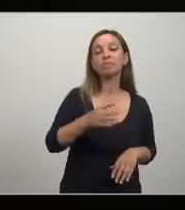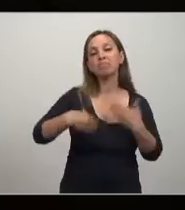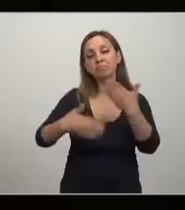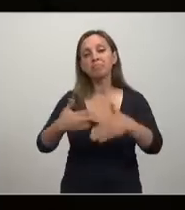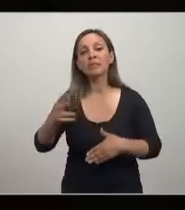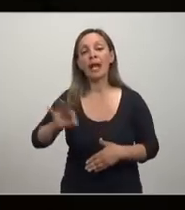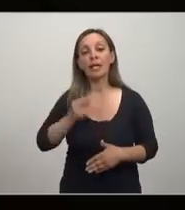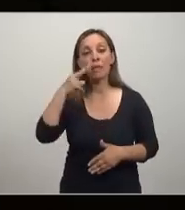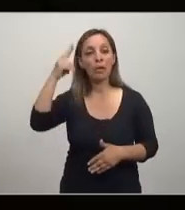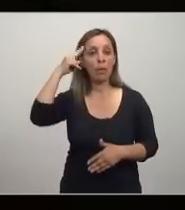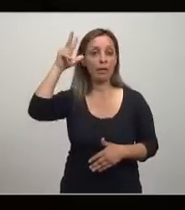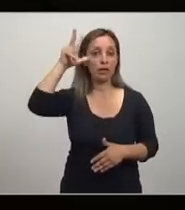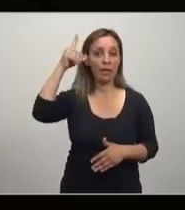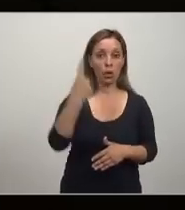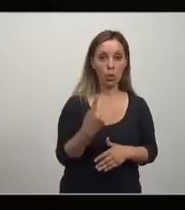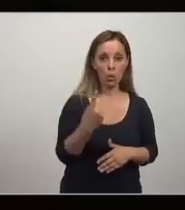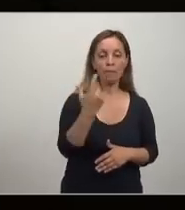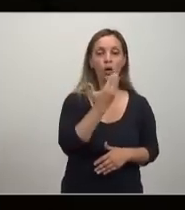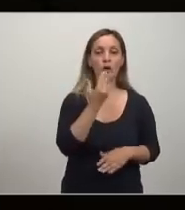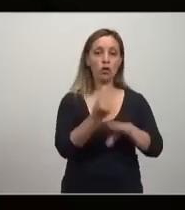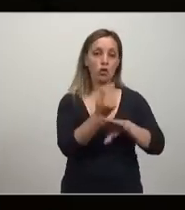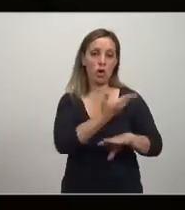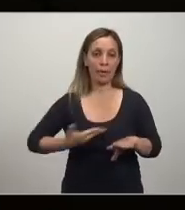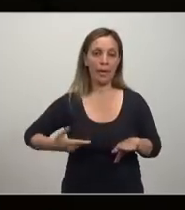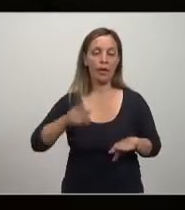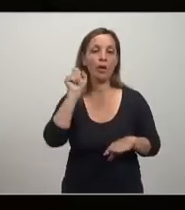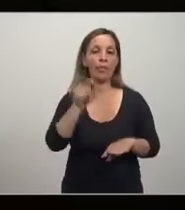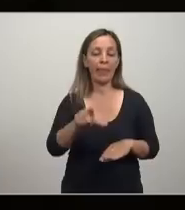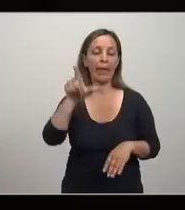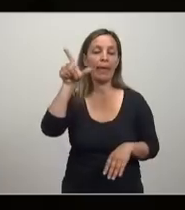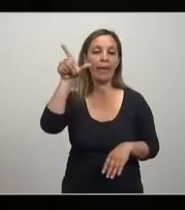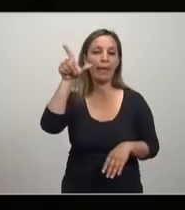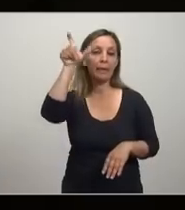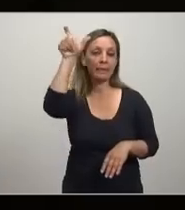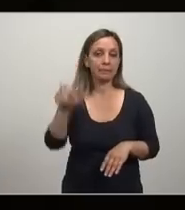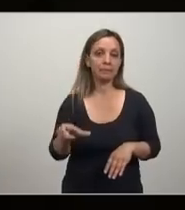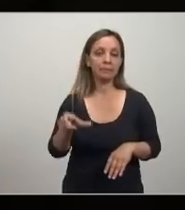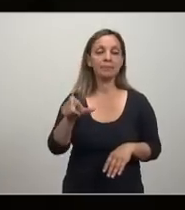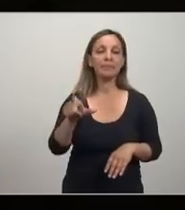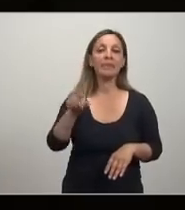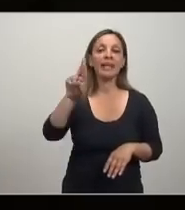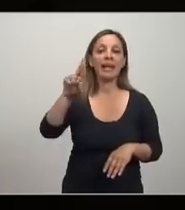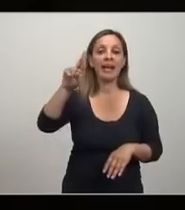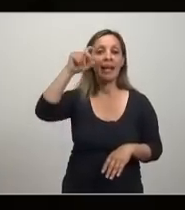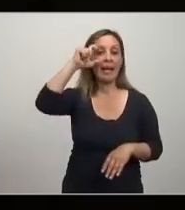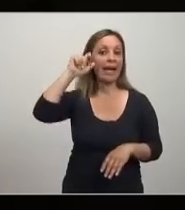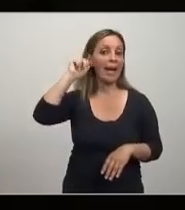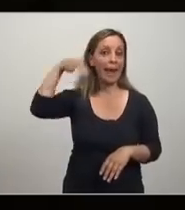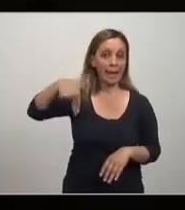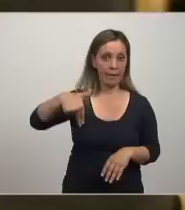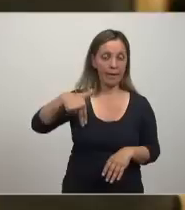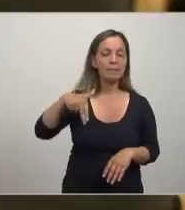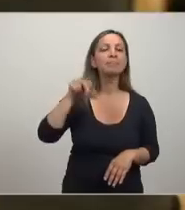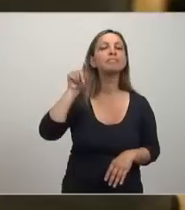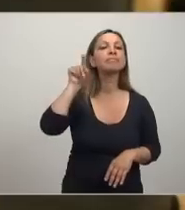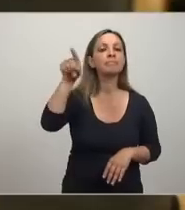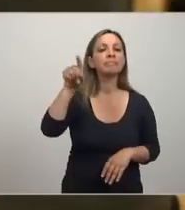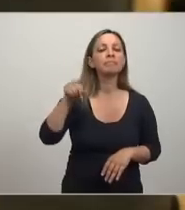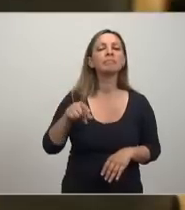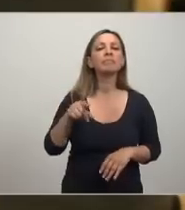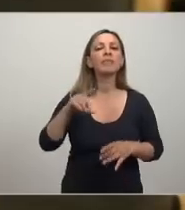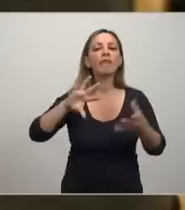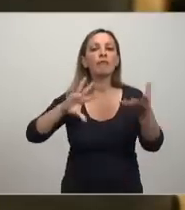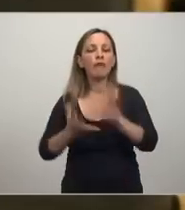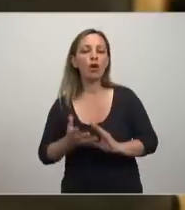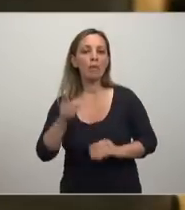1981 en el gobierno republicano del republicano de Ronald Reagan Ronald Reagan nomás eso me corriste tú